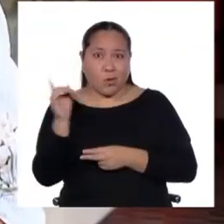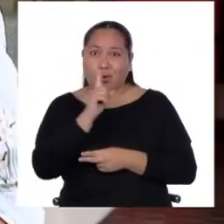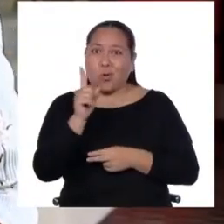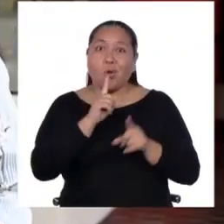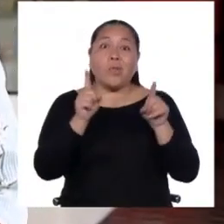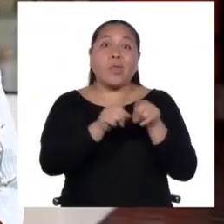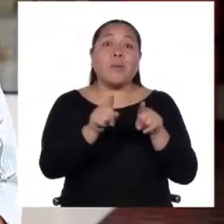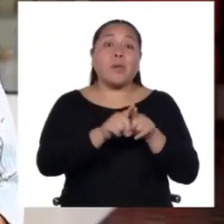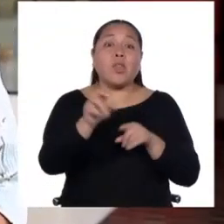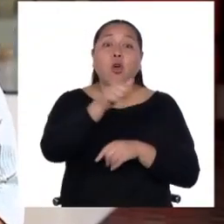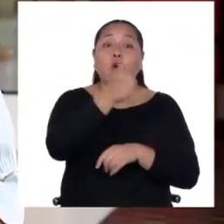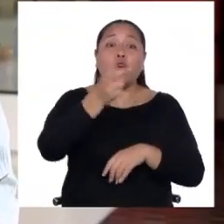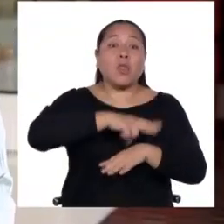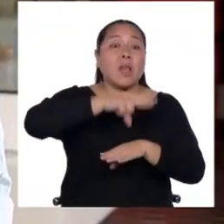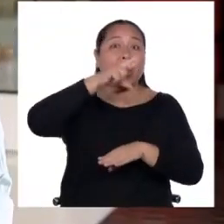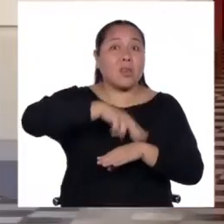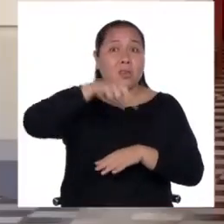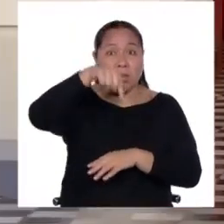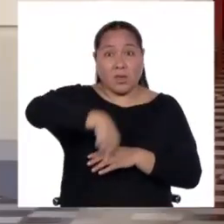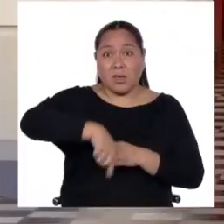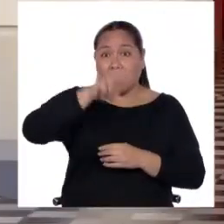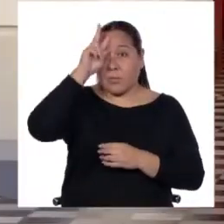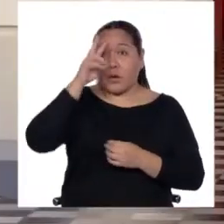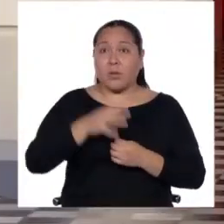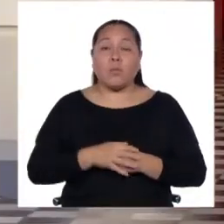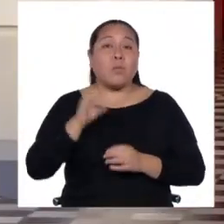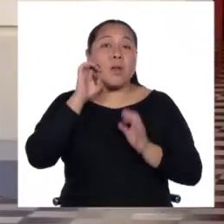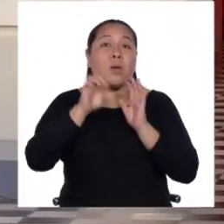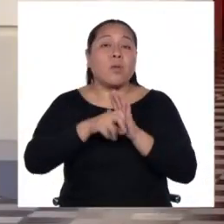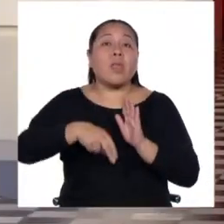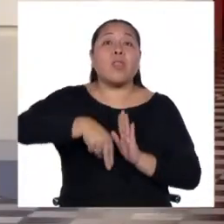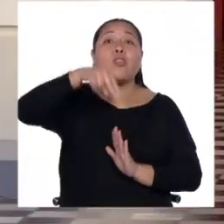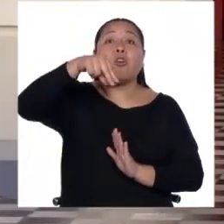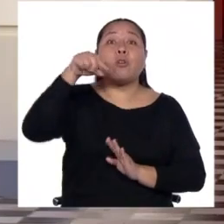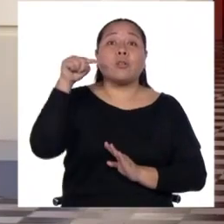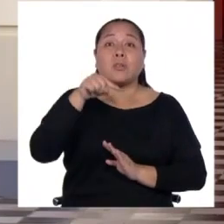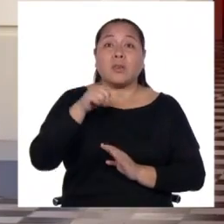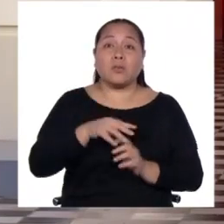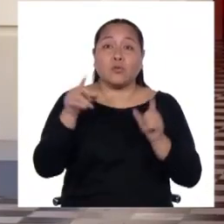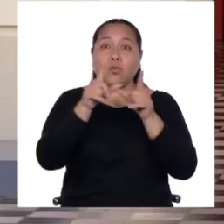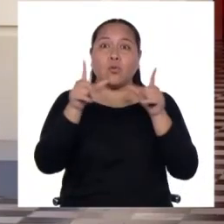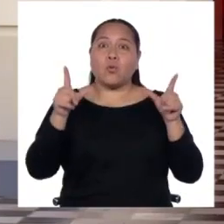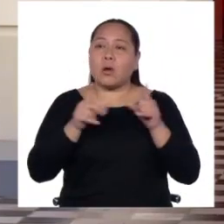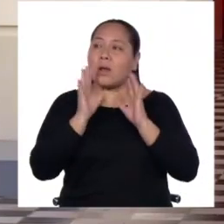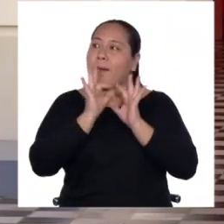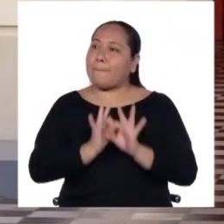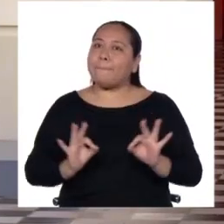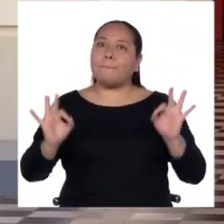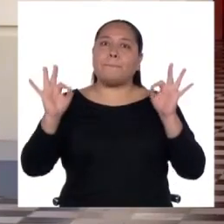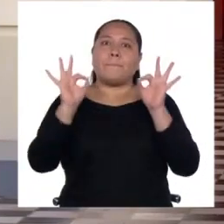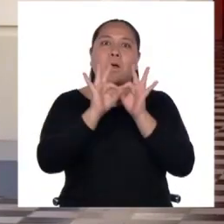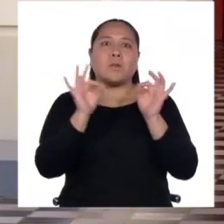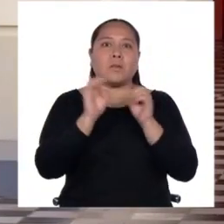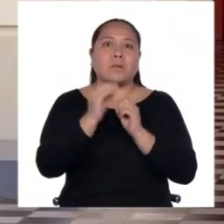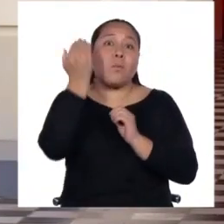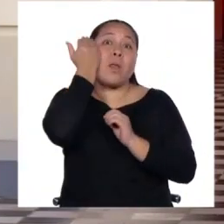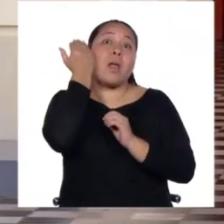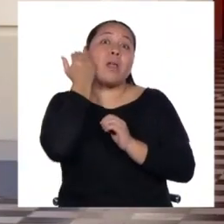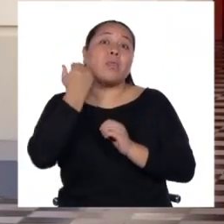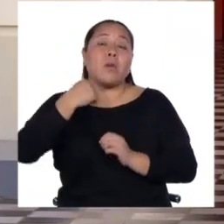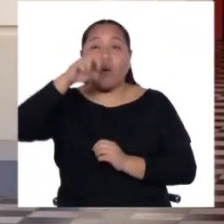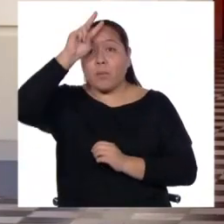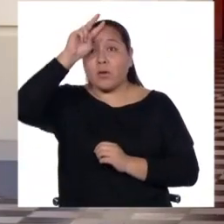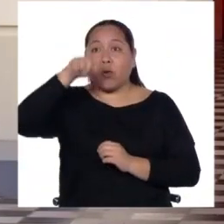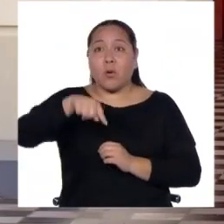otras regiones de nuestro país. En el norte, por ejemplo, un lugar importantísimo para el antiguo Perú,